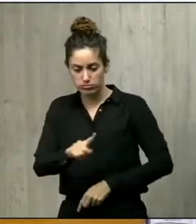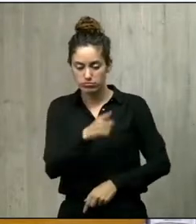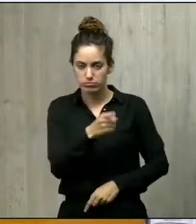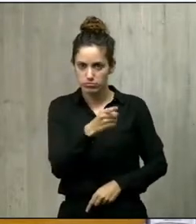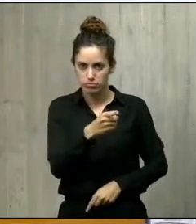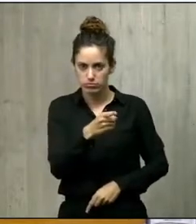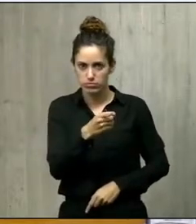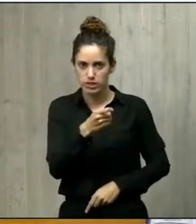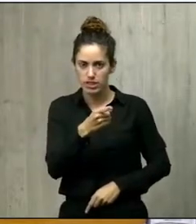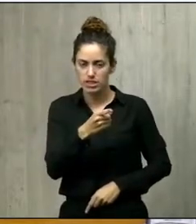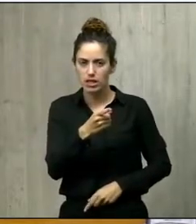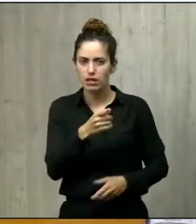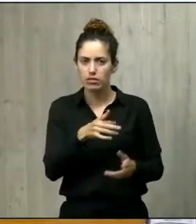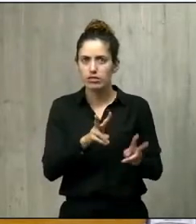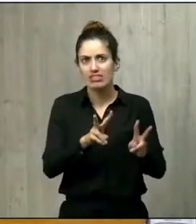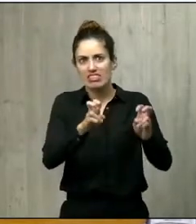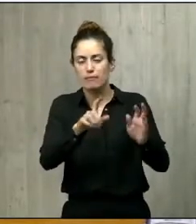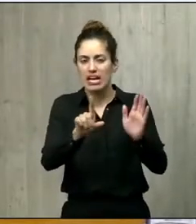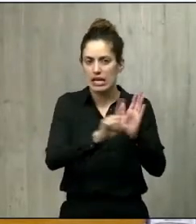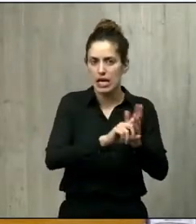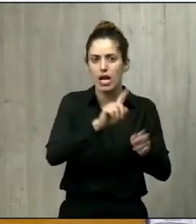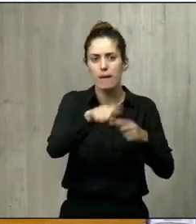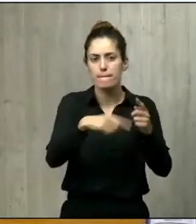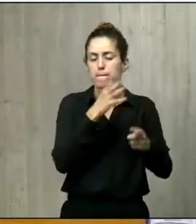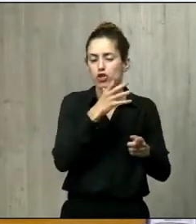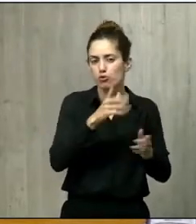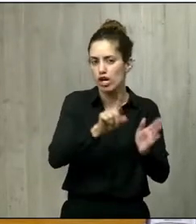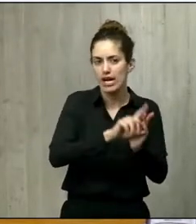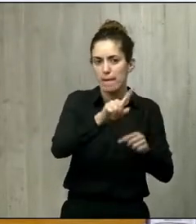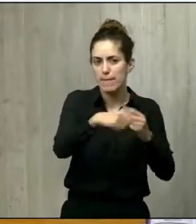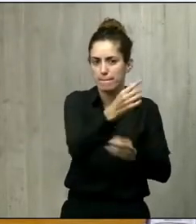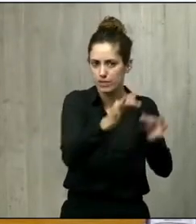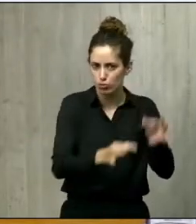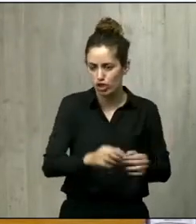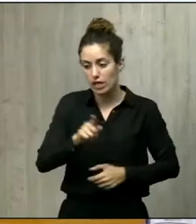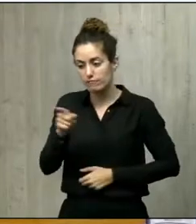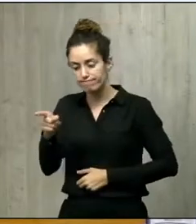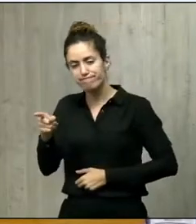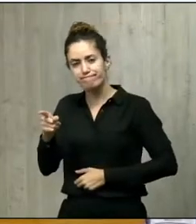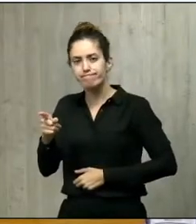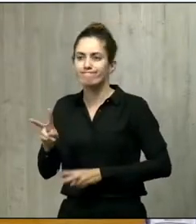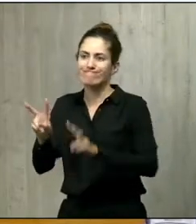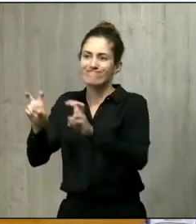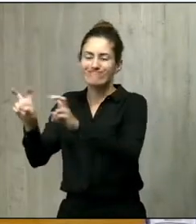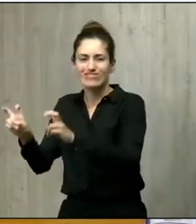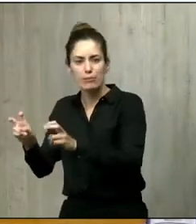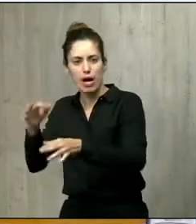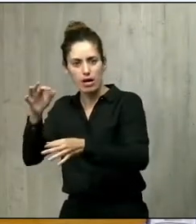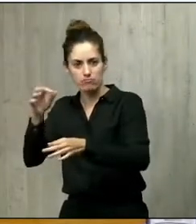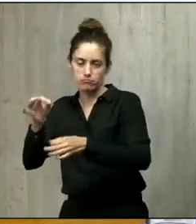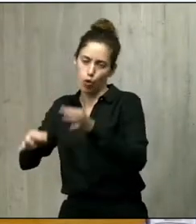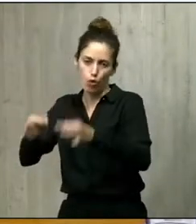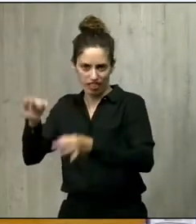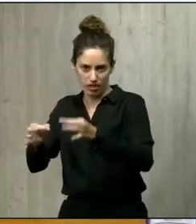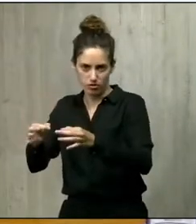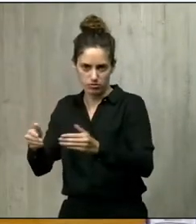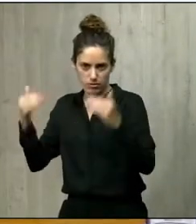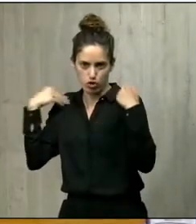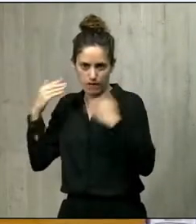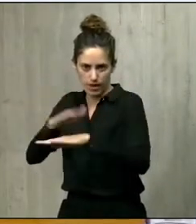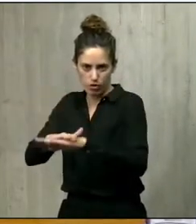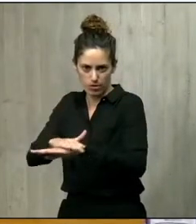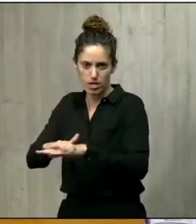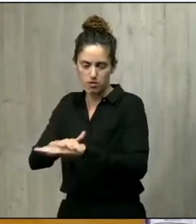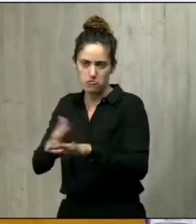se consignan razones legales y también presupuestarias y en el segundo razones jurídicas que llevan al gobierno de